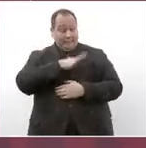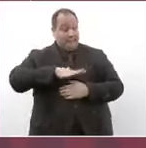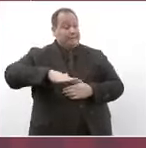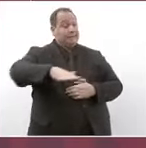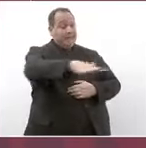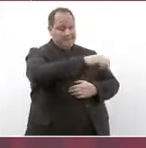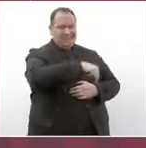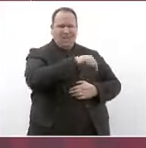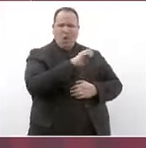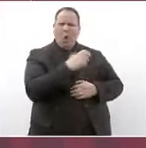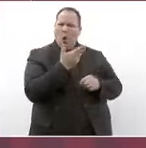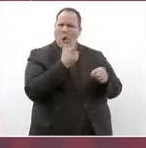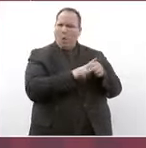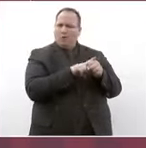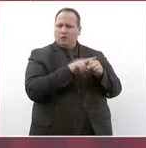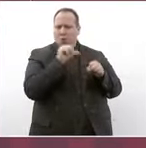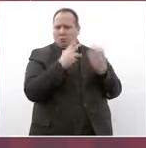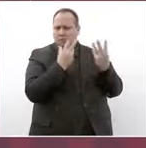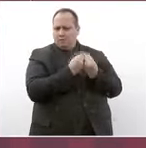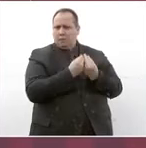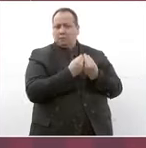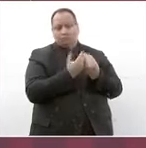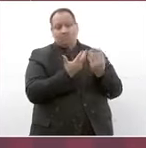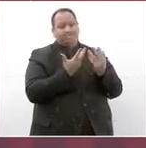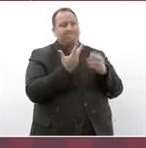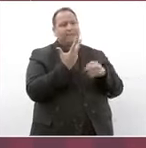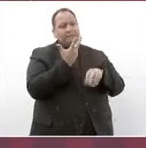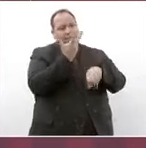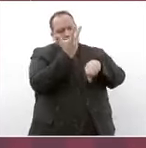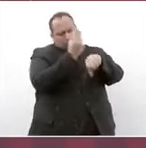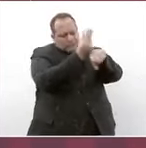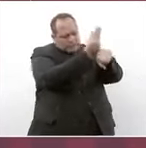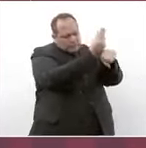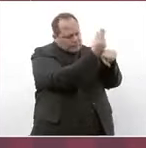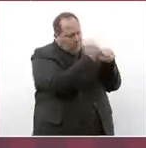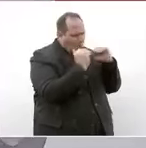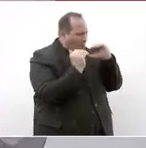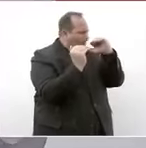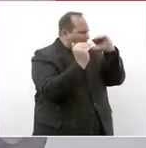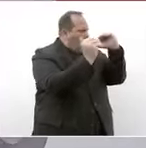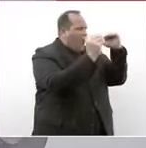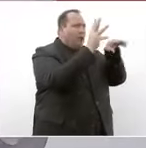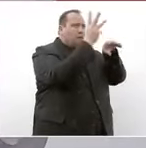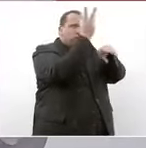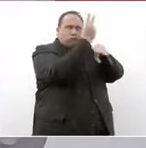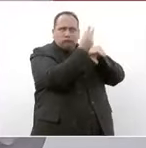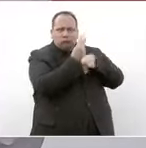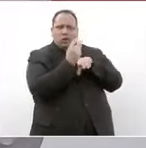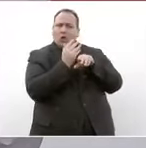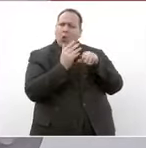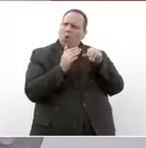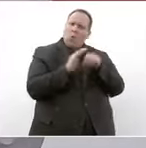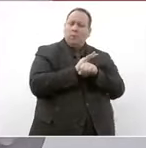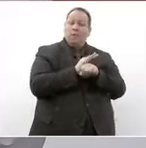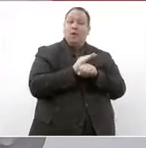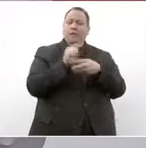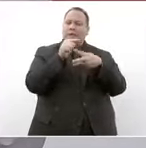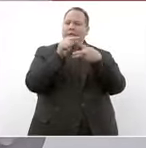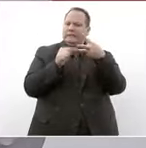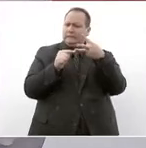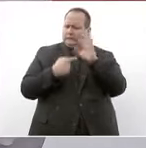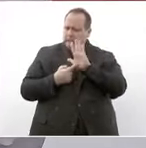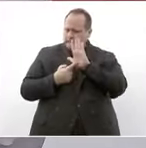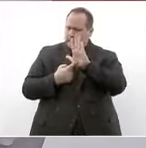hoy nos reúne y que hoy se rehabilita en forma integral, quiero resaltar tres cosas.